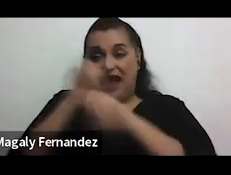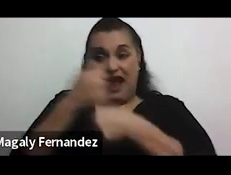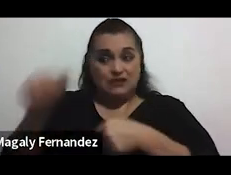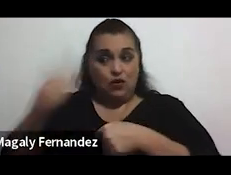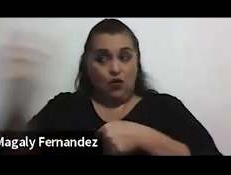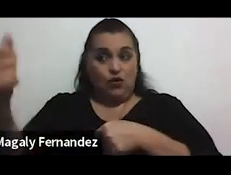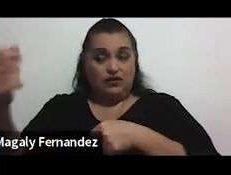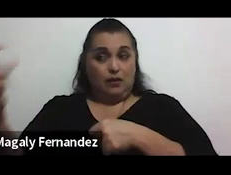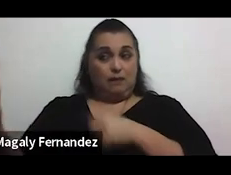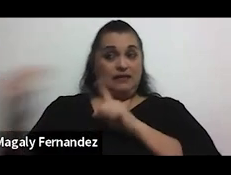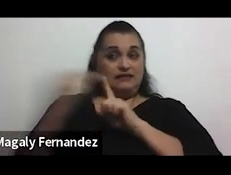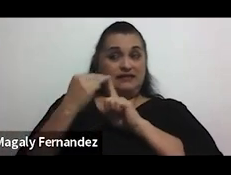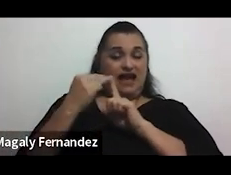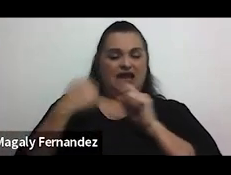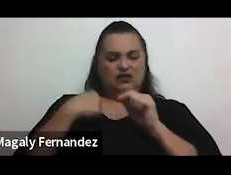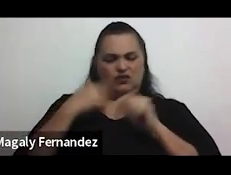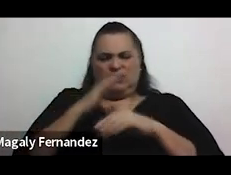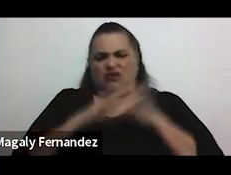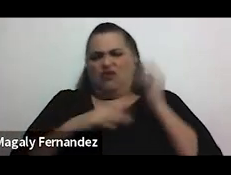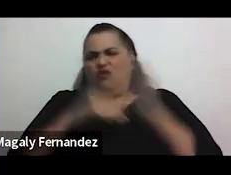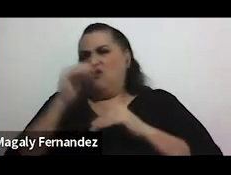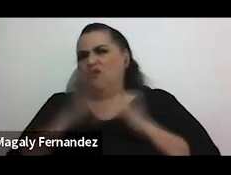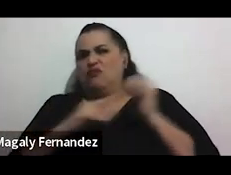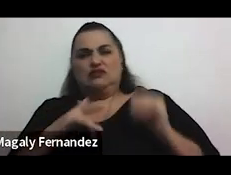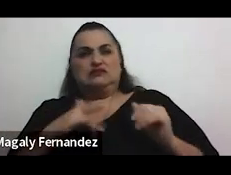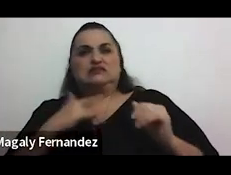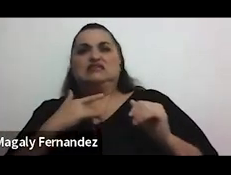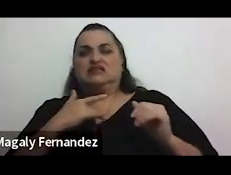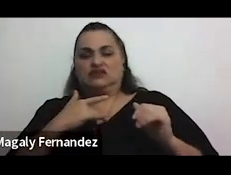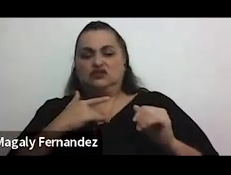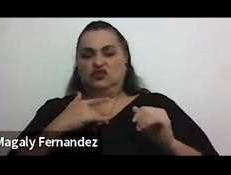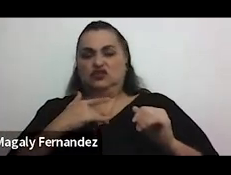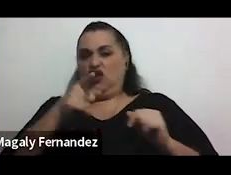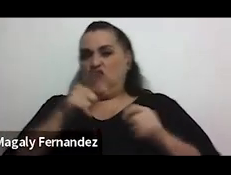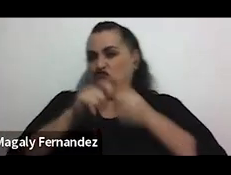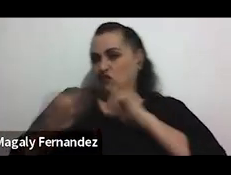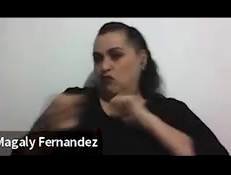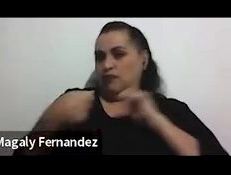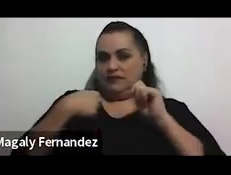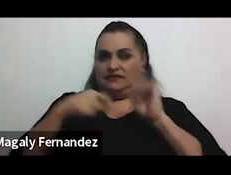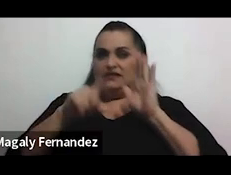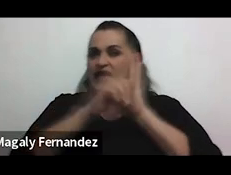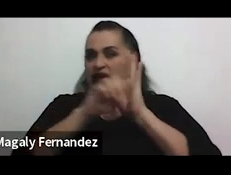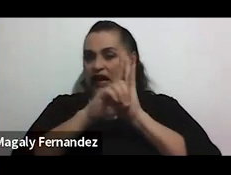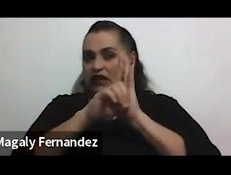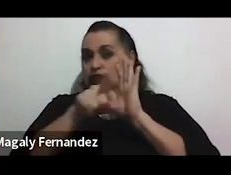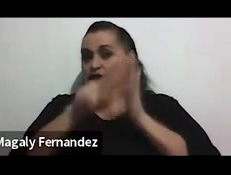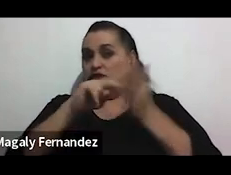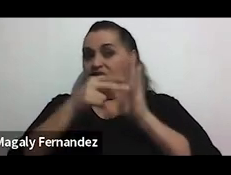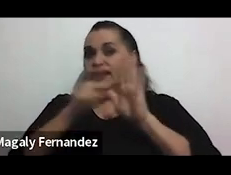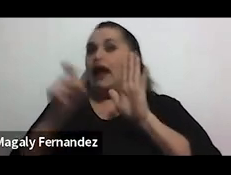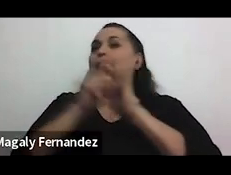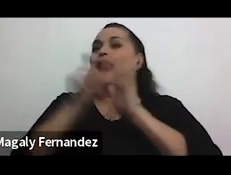persona me resulta incómoda me resulta violatoria de mis derechos es una alerta roja verdad